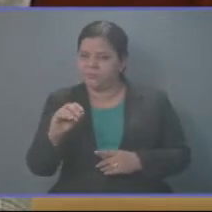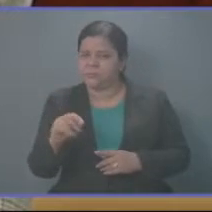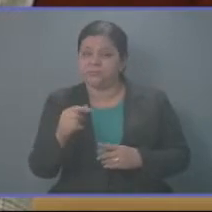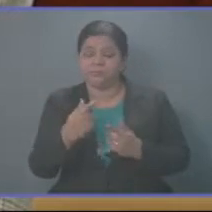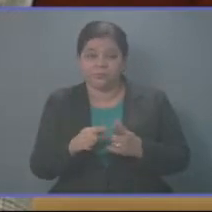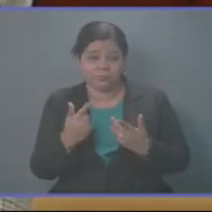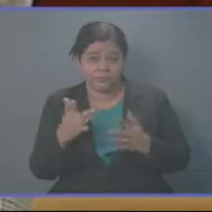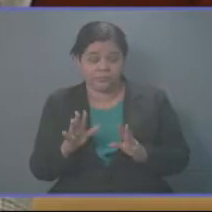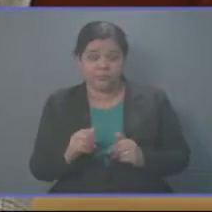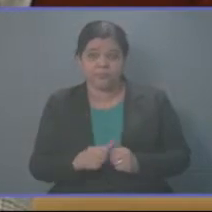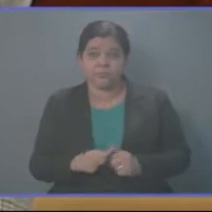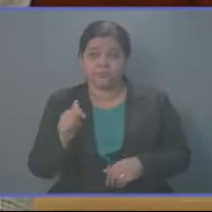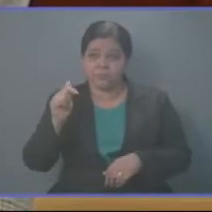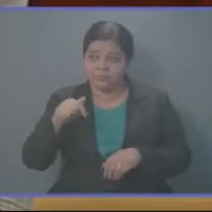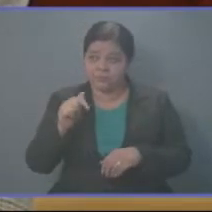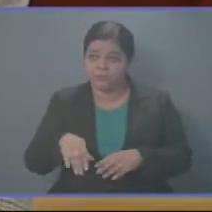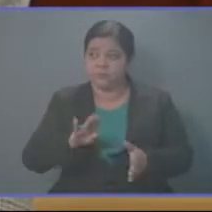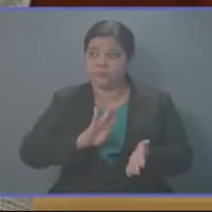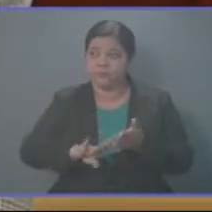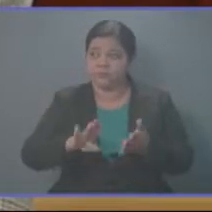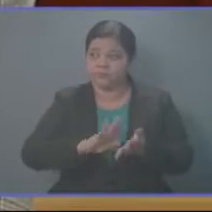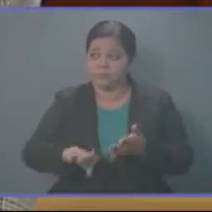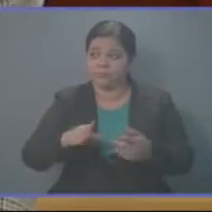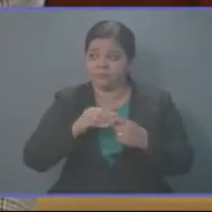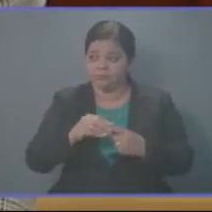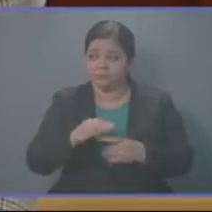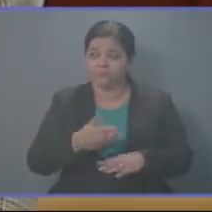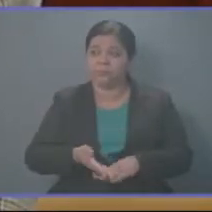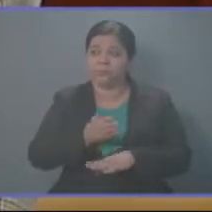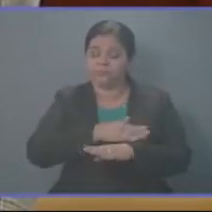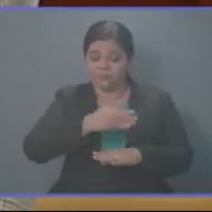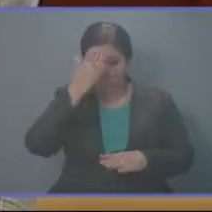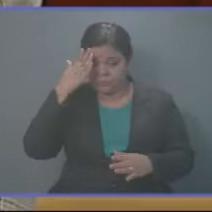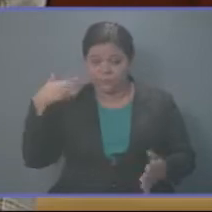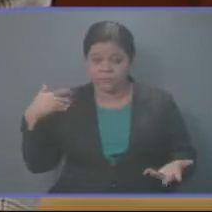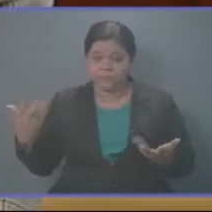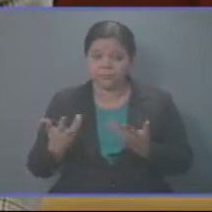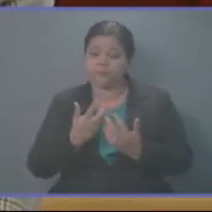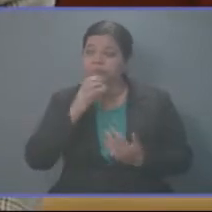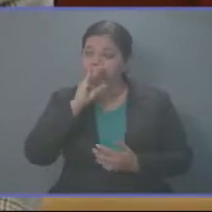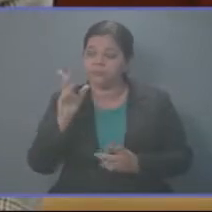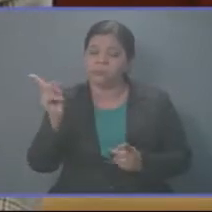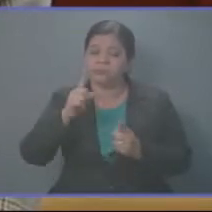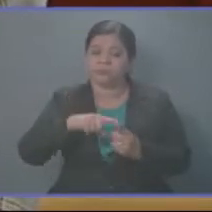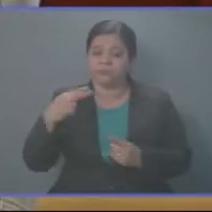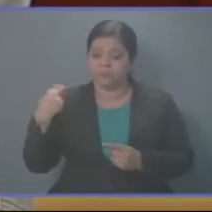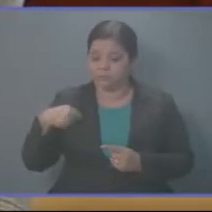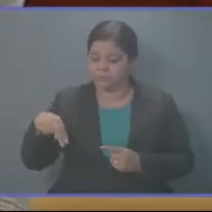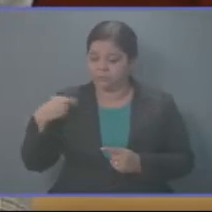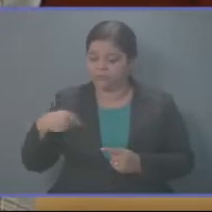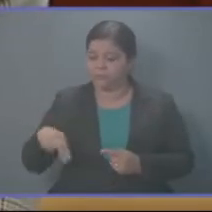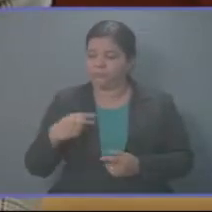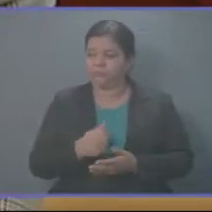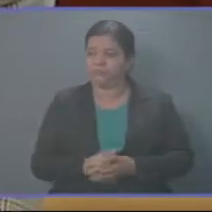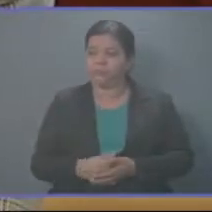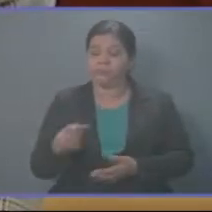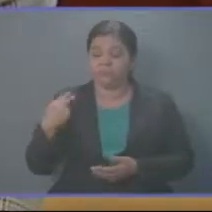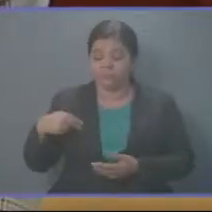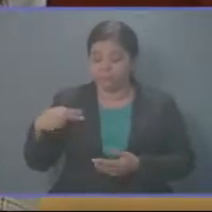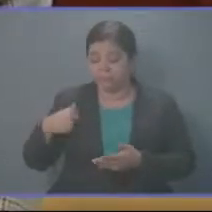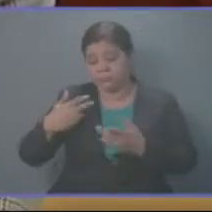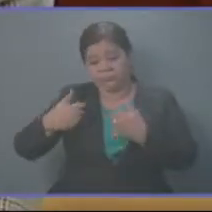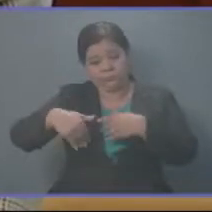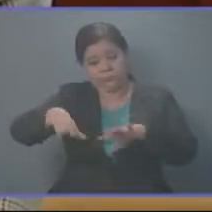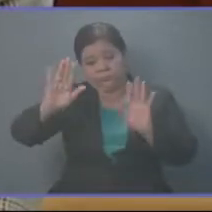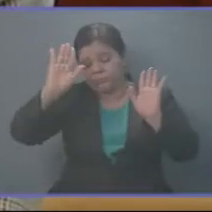dure, en la contribución especial, que como dijo una compañera aquí, llega hasta noviembre. De noviembre para allá,